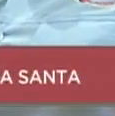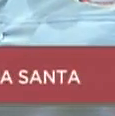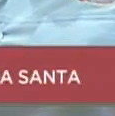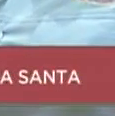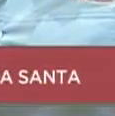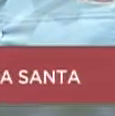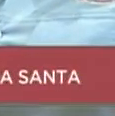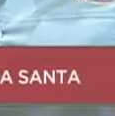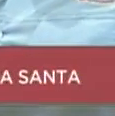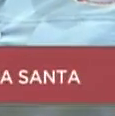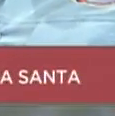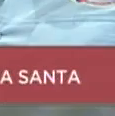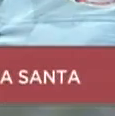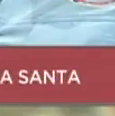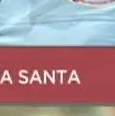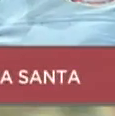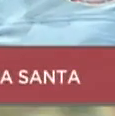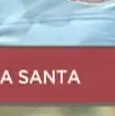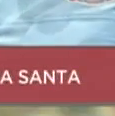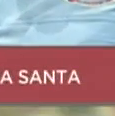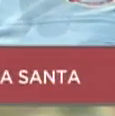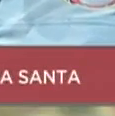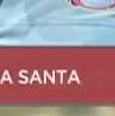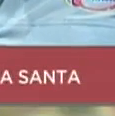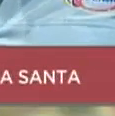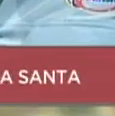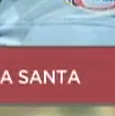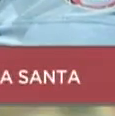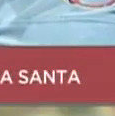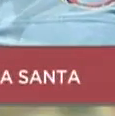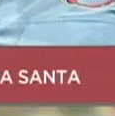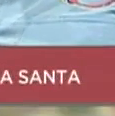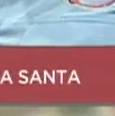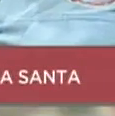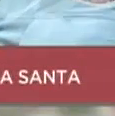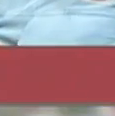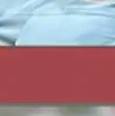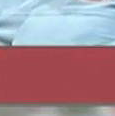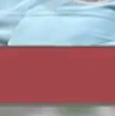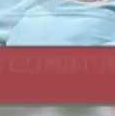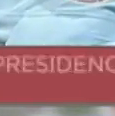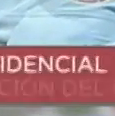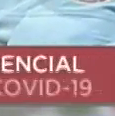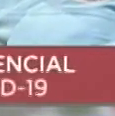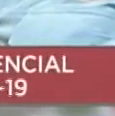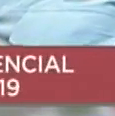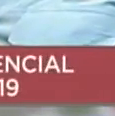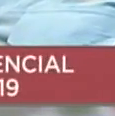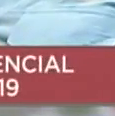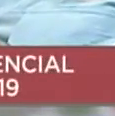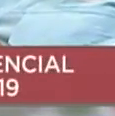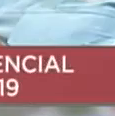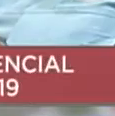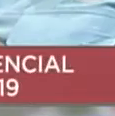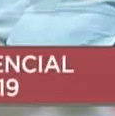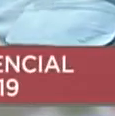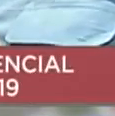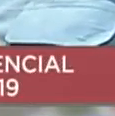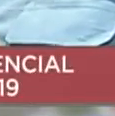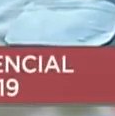especial de distribución de alimentación en medio de esta cuarentena social cuyo fin no es más que